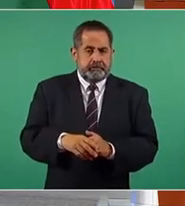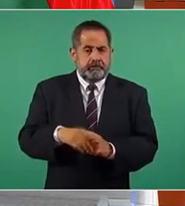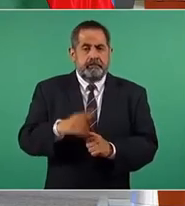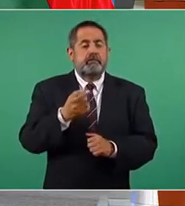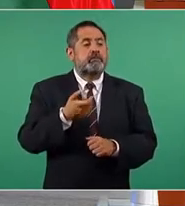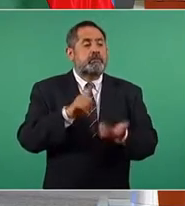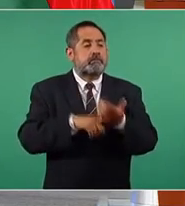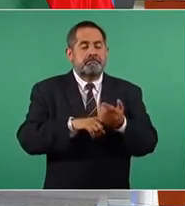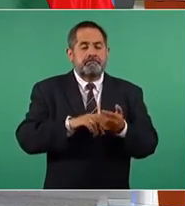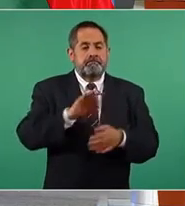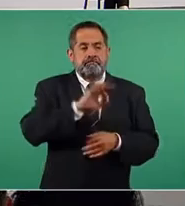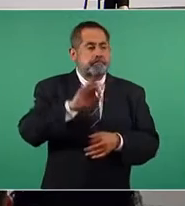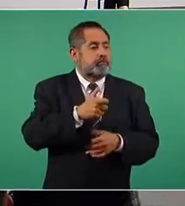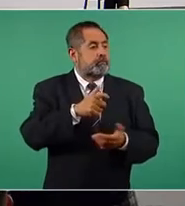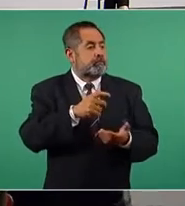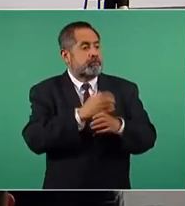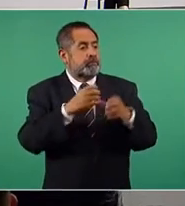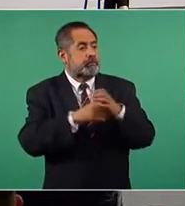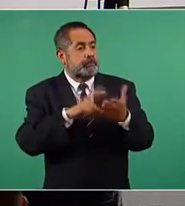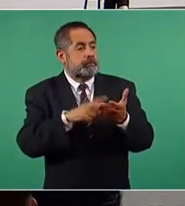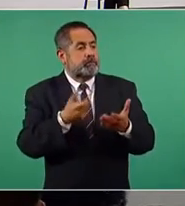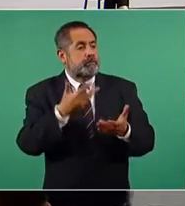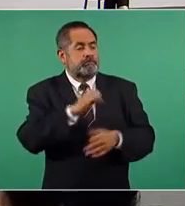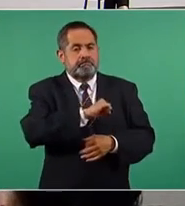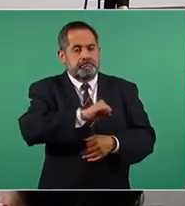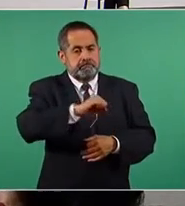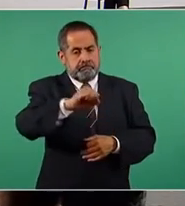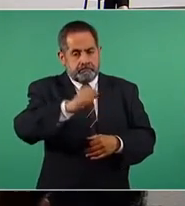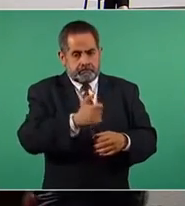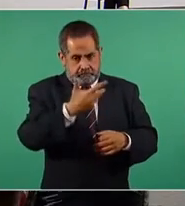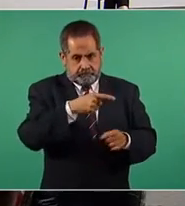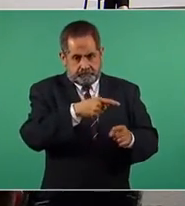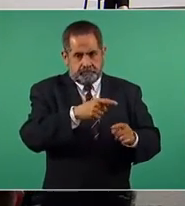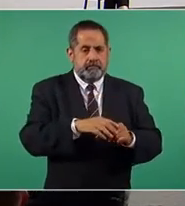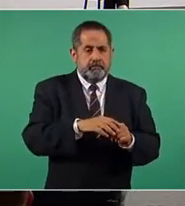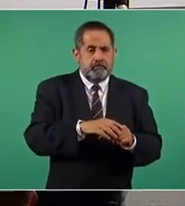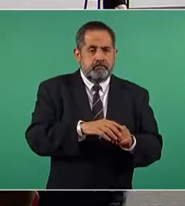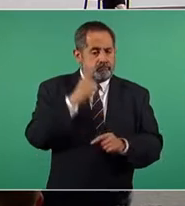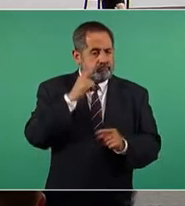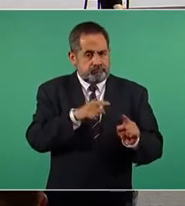y este es el comportamiento.